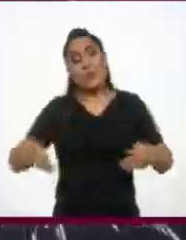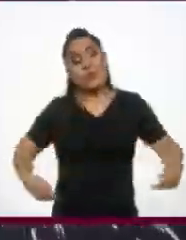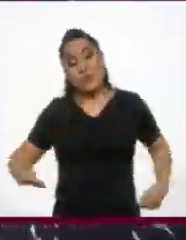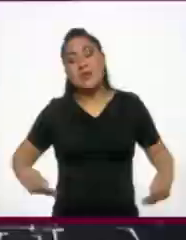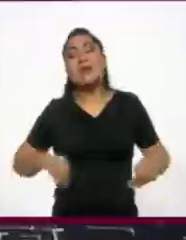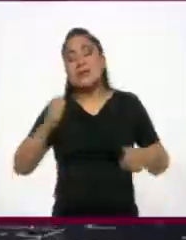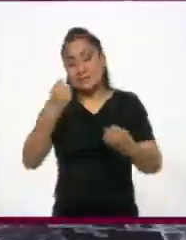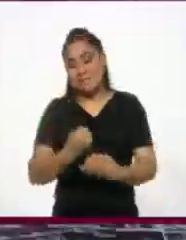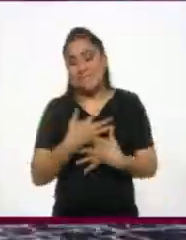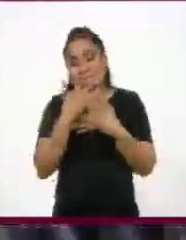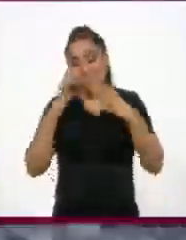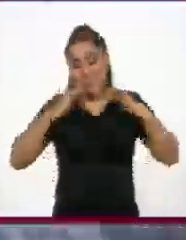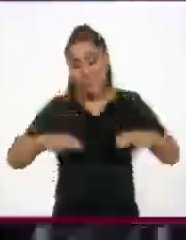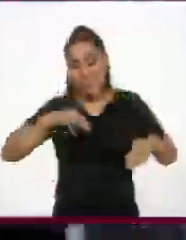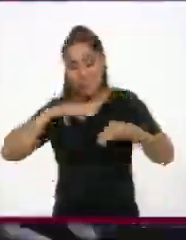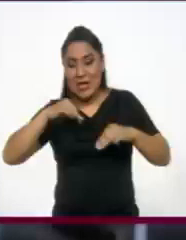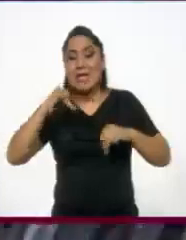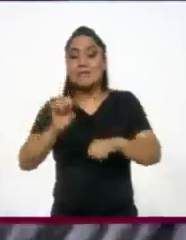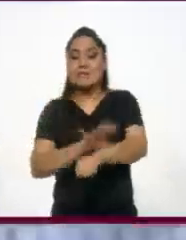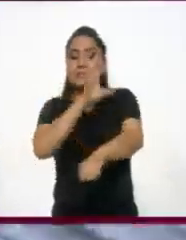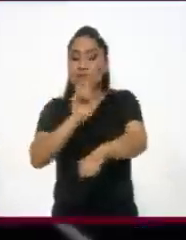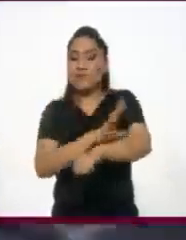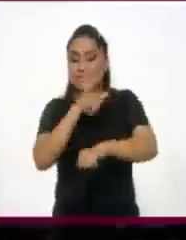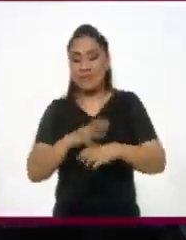su expresión corporal y los trazos electrónicos.